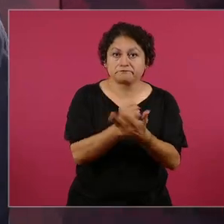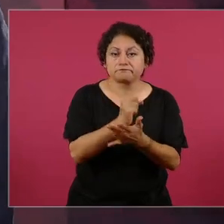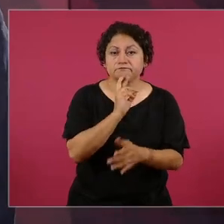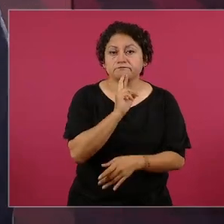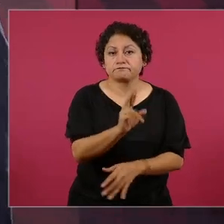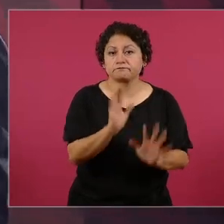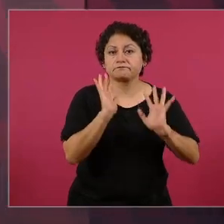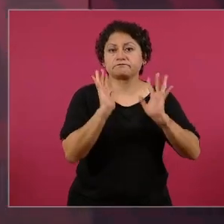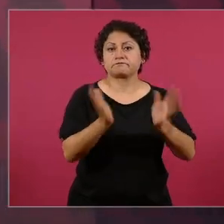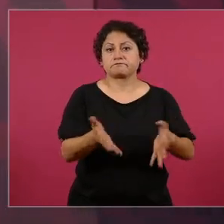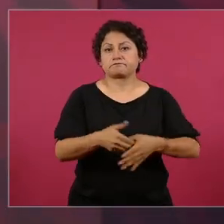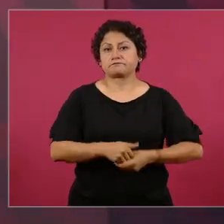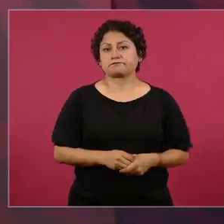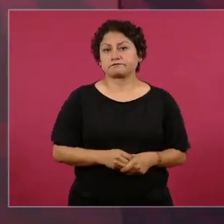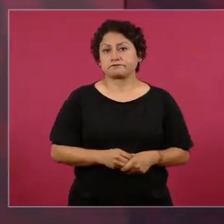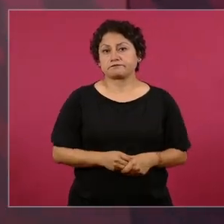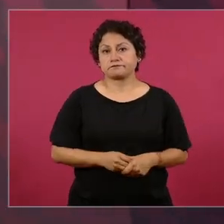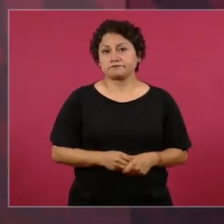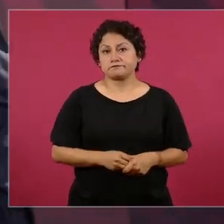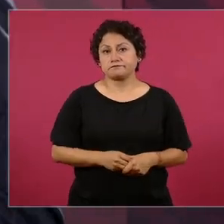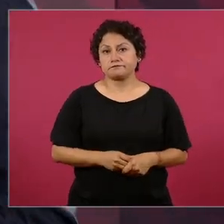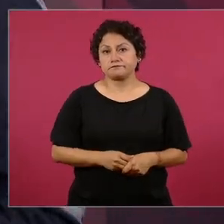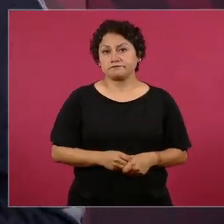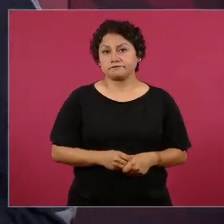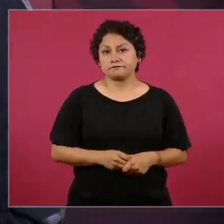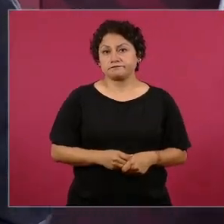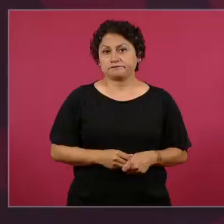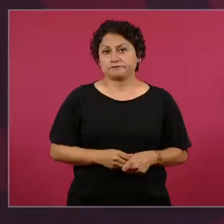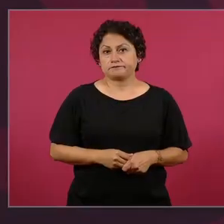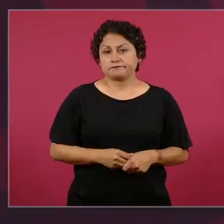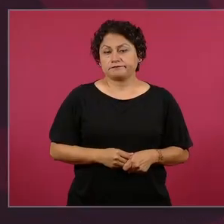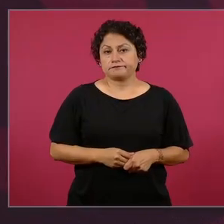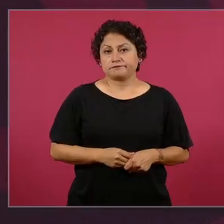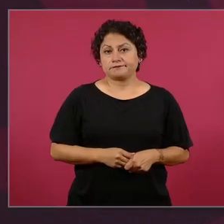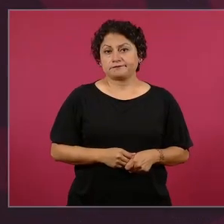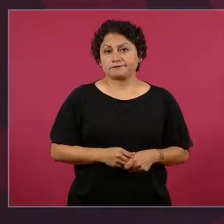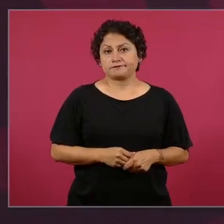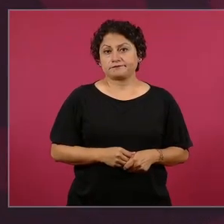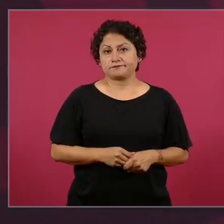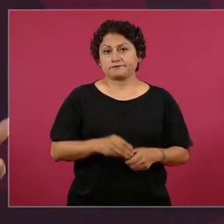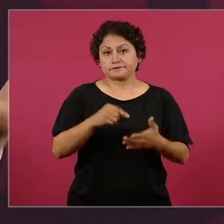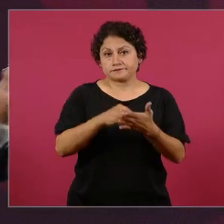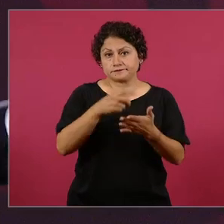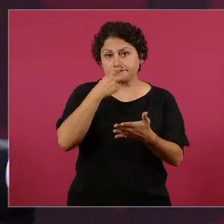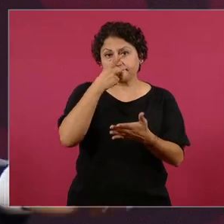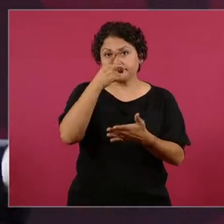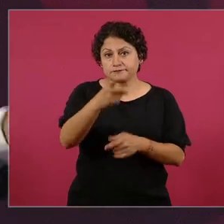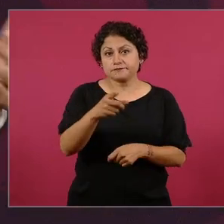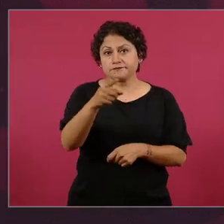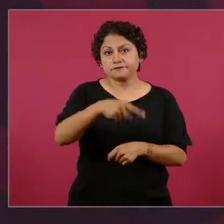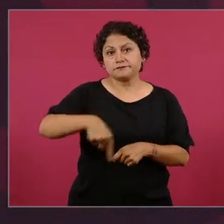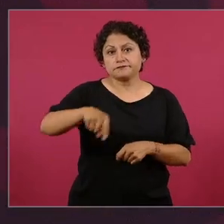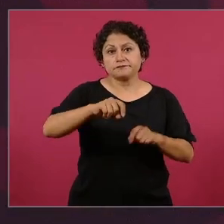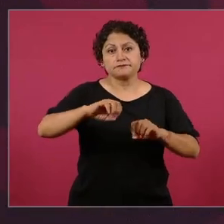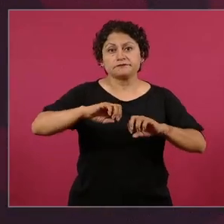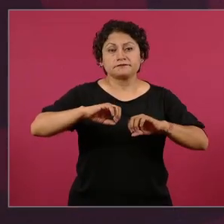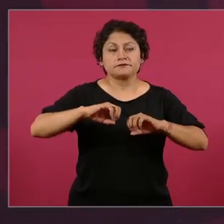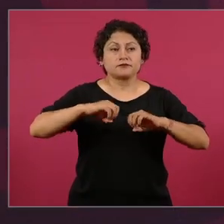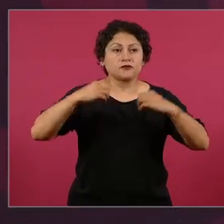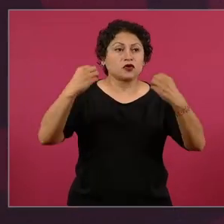de que no era de competencia de los ministros